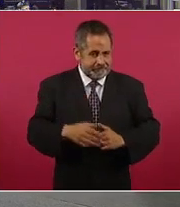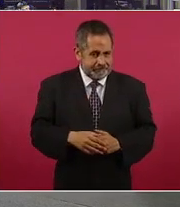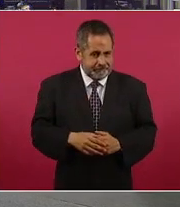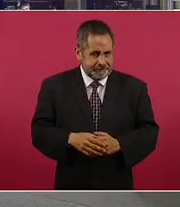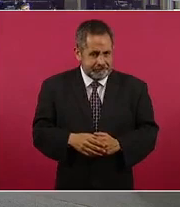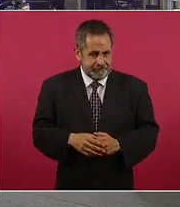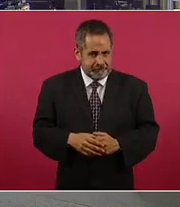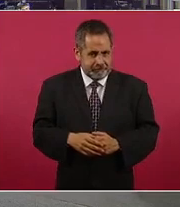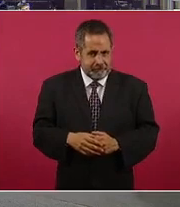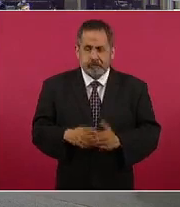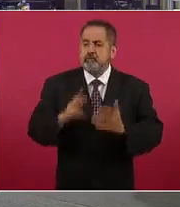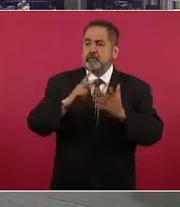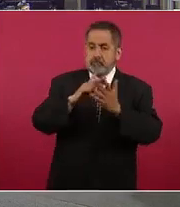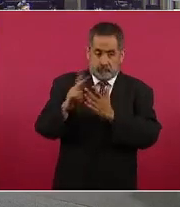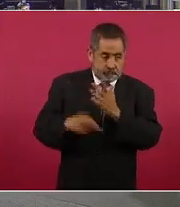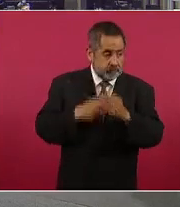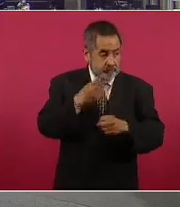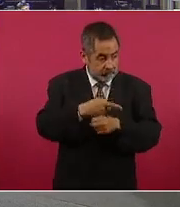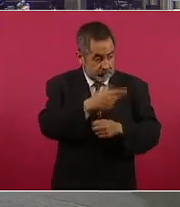ratificar